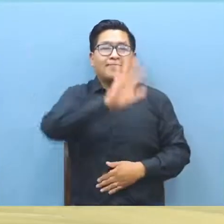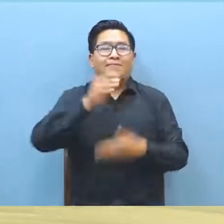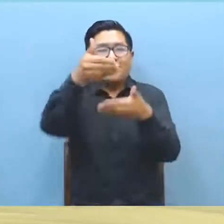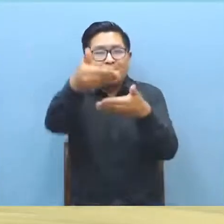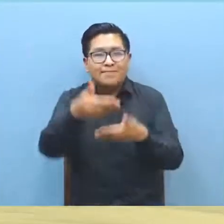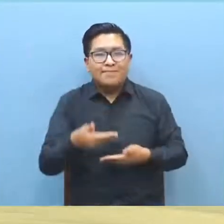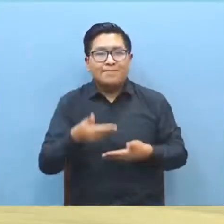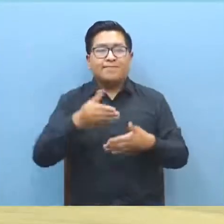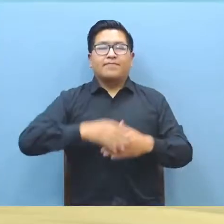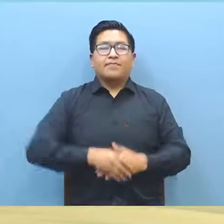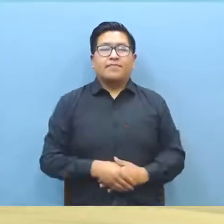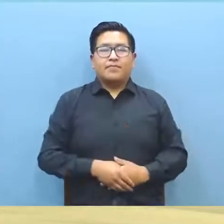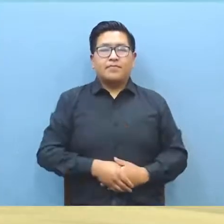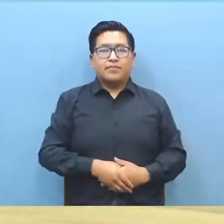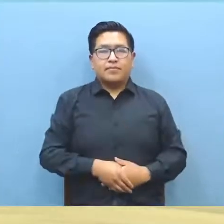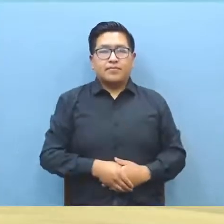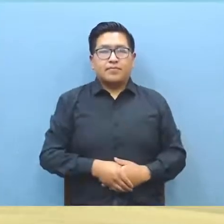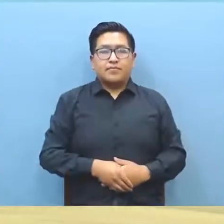bienvenidos.